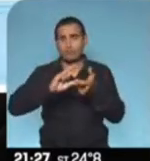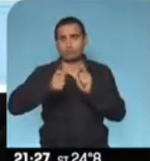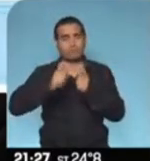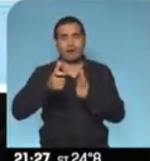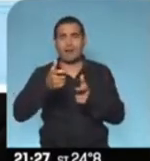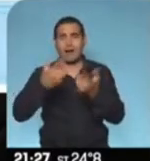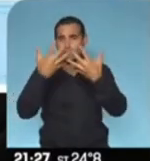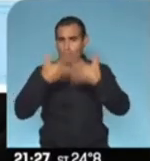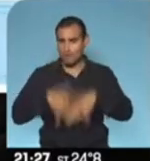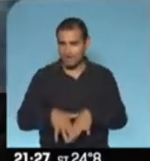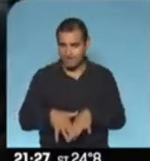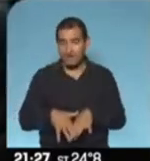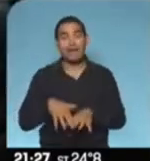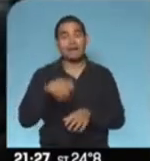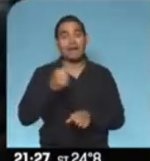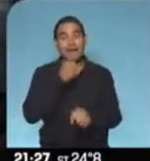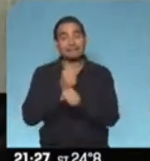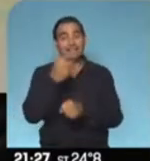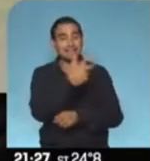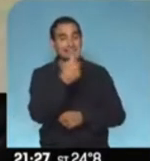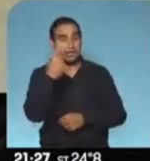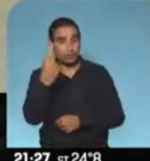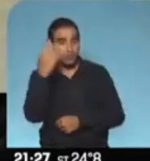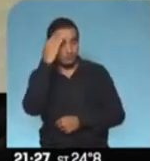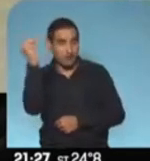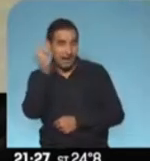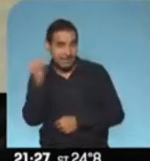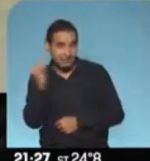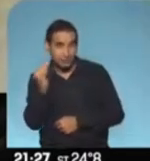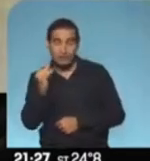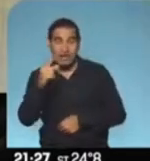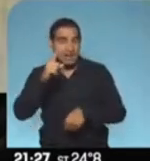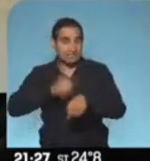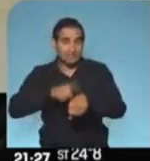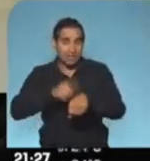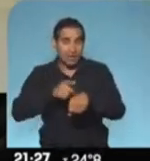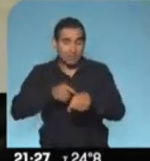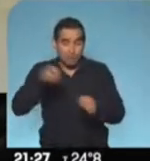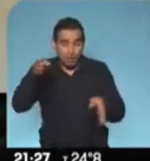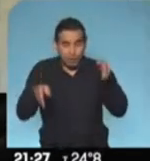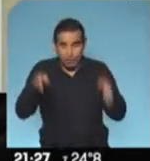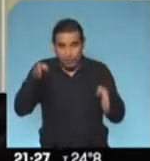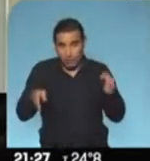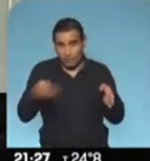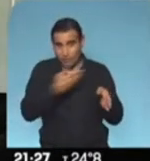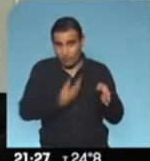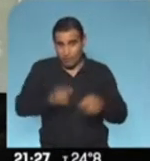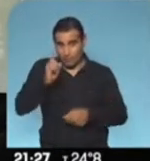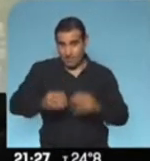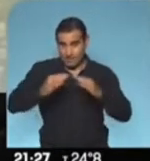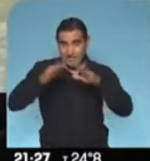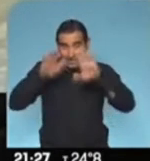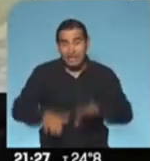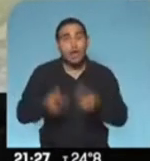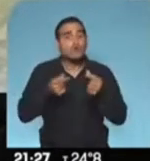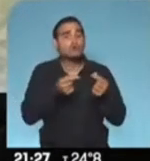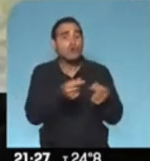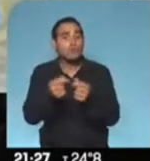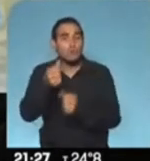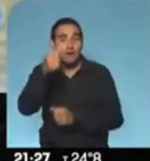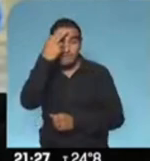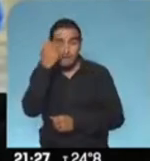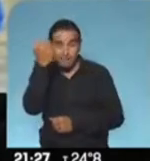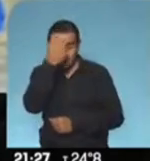31 del 3, hasta el 31 de marzo, hasta el tiempo que dura este aislamiento social. Las compras en farmacias debe